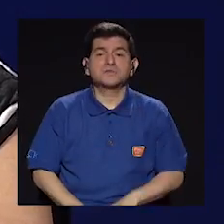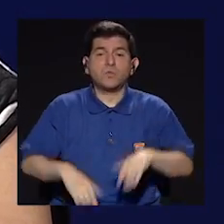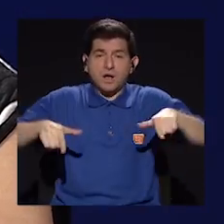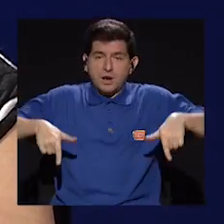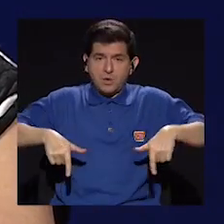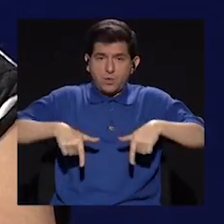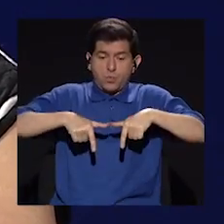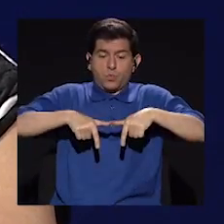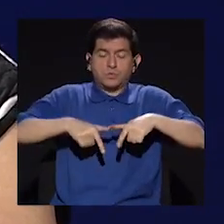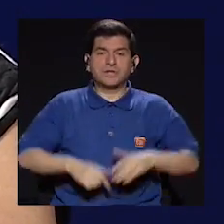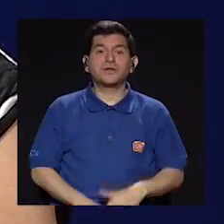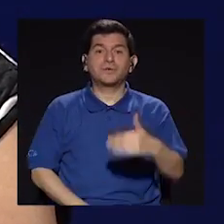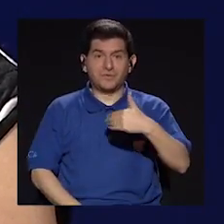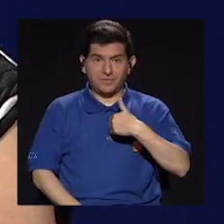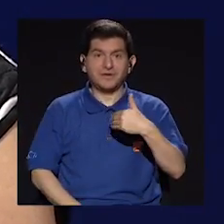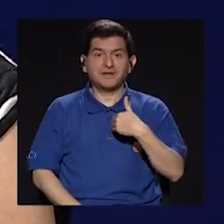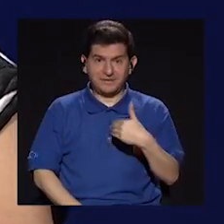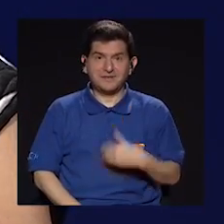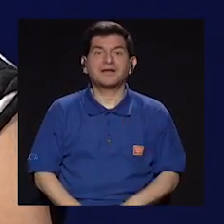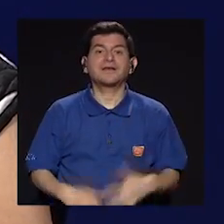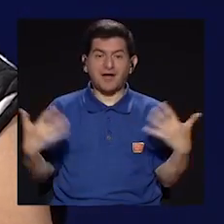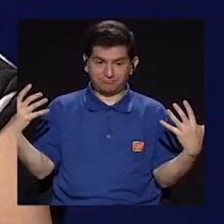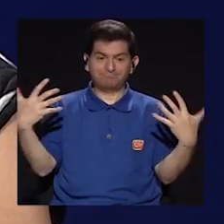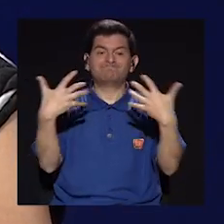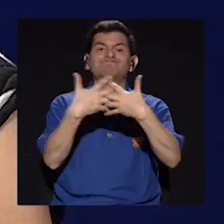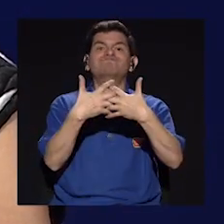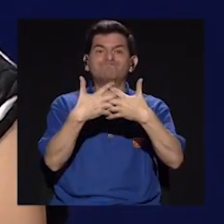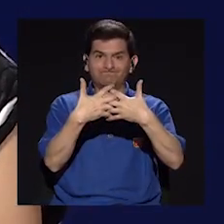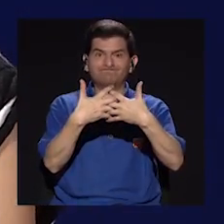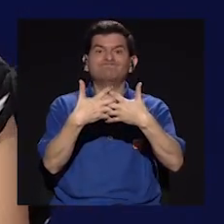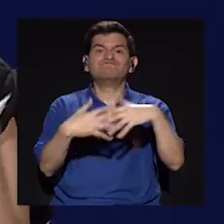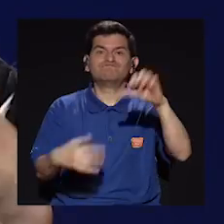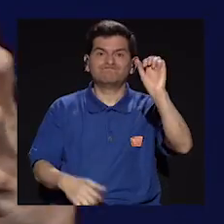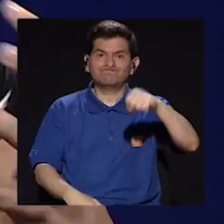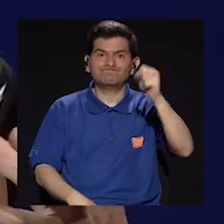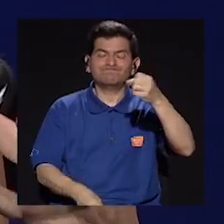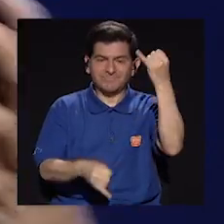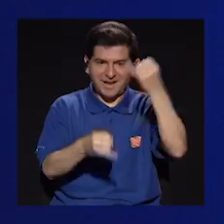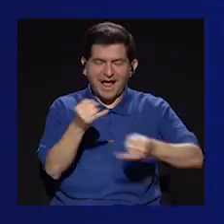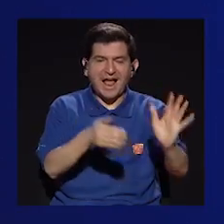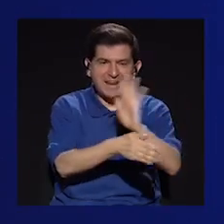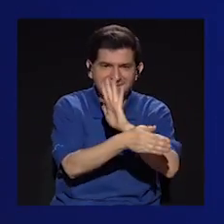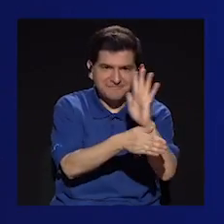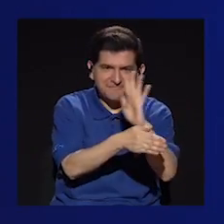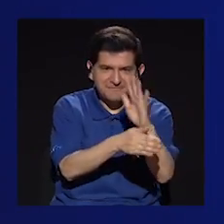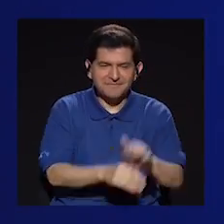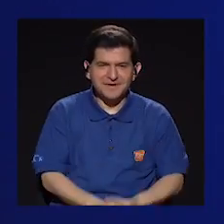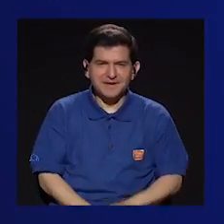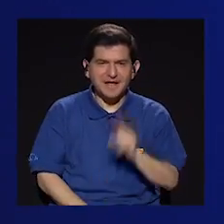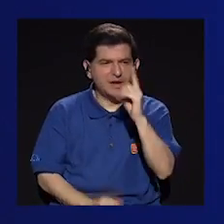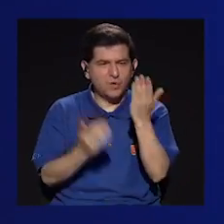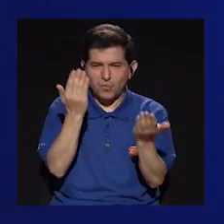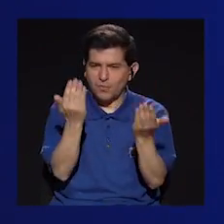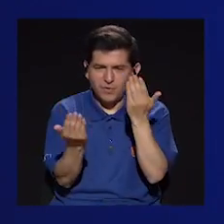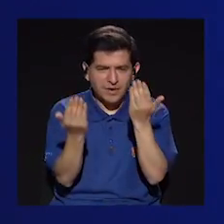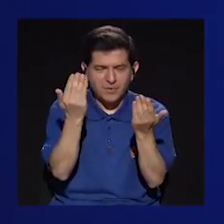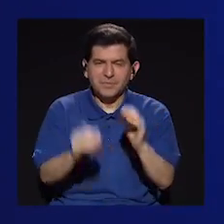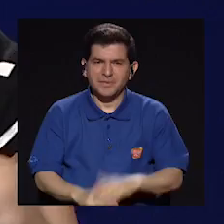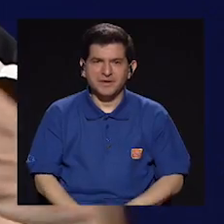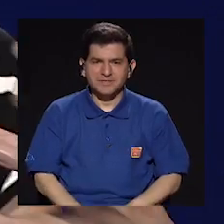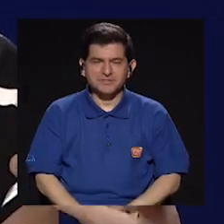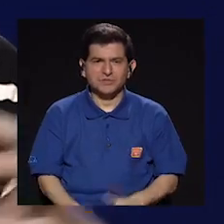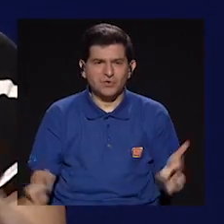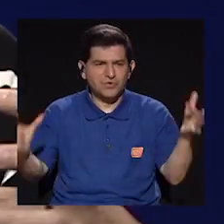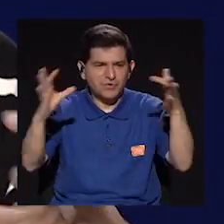Y creo que tenía como toda la coherencia con un poco la... Hay, al final de la película, como una metáfora